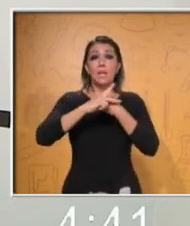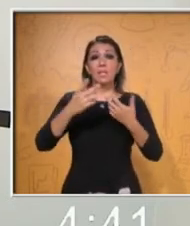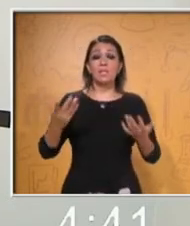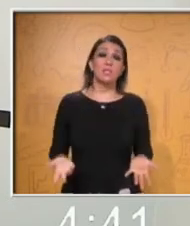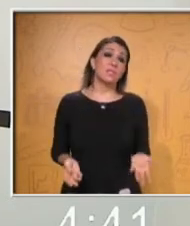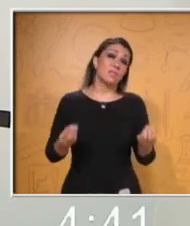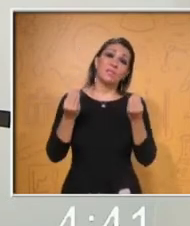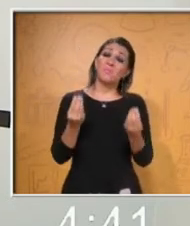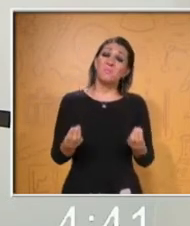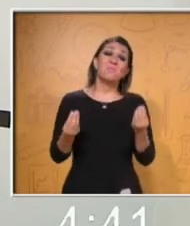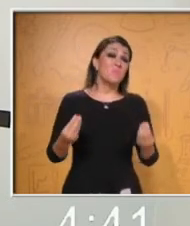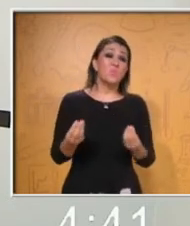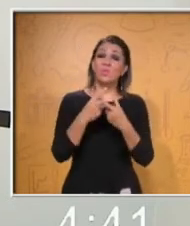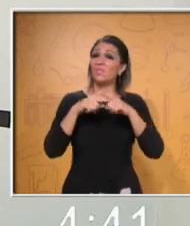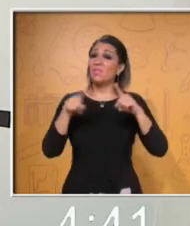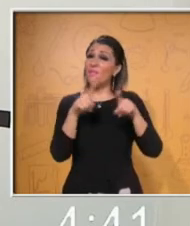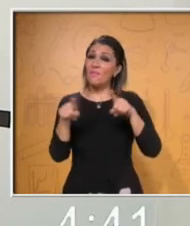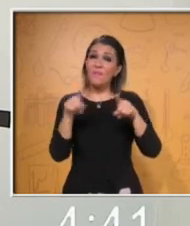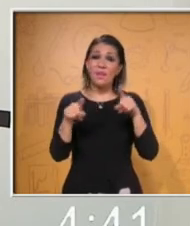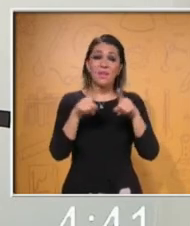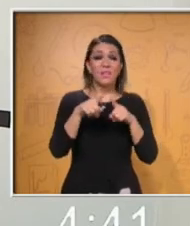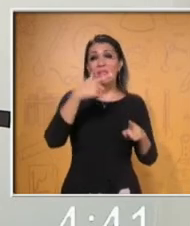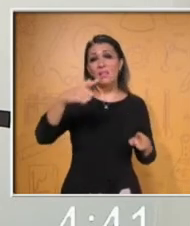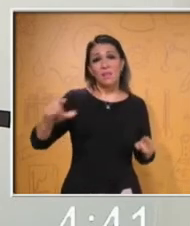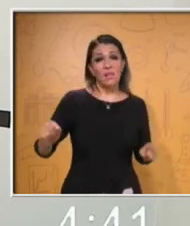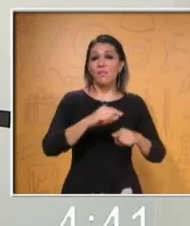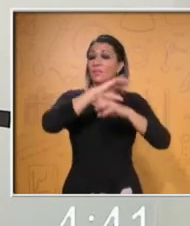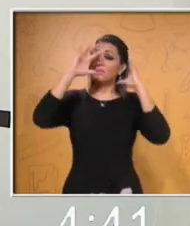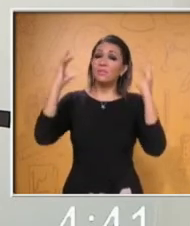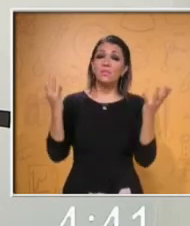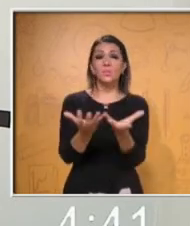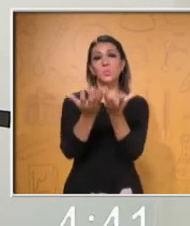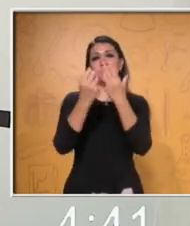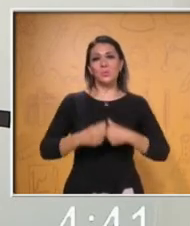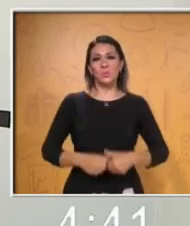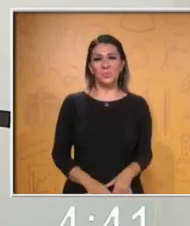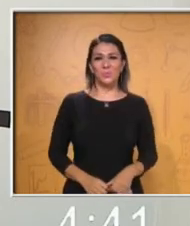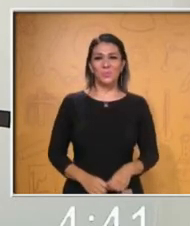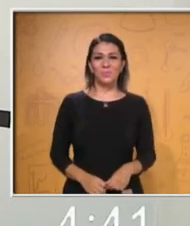lingüística que tenemos en el mundo entero. Veamos y escuchemos el siguiente audio.